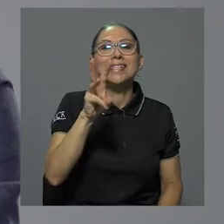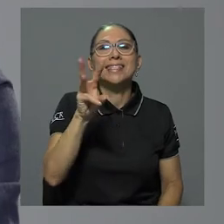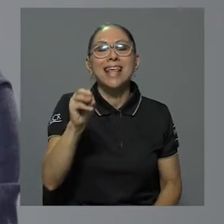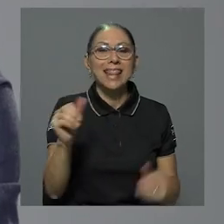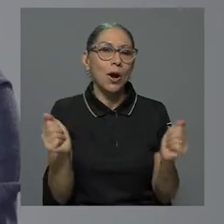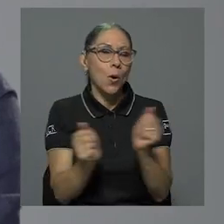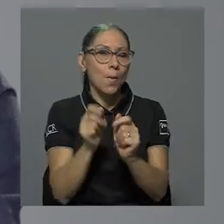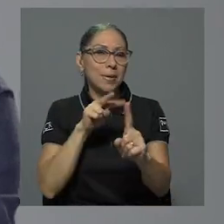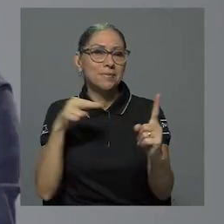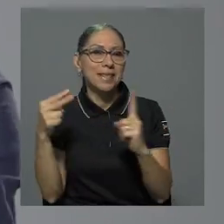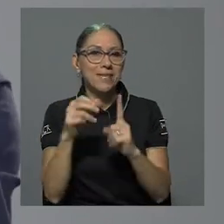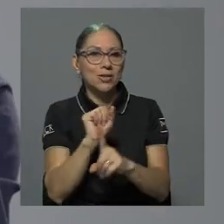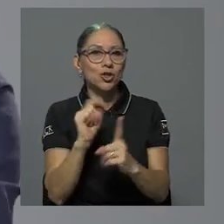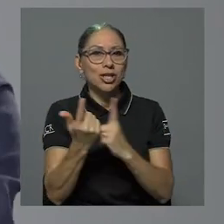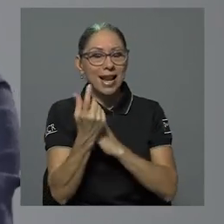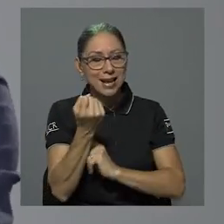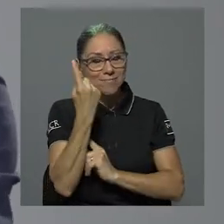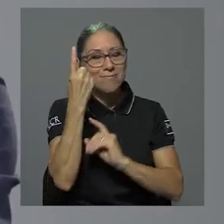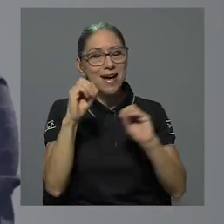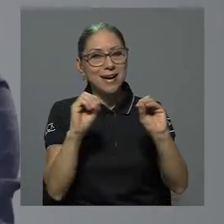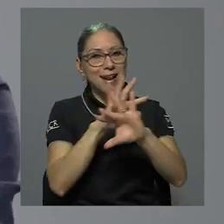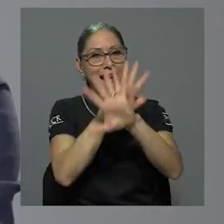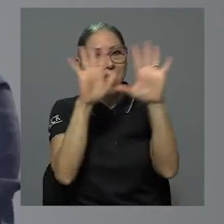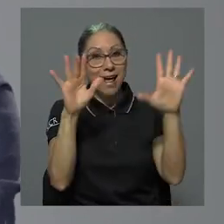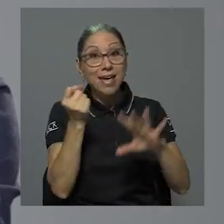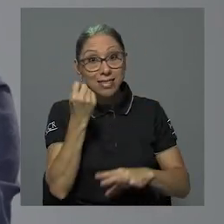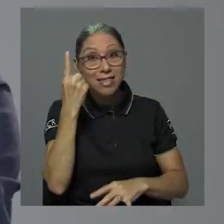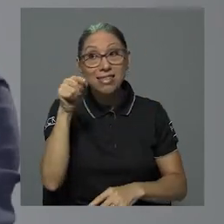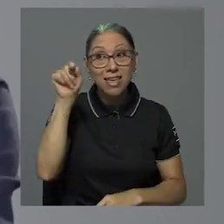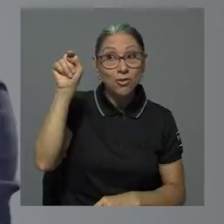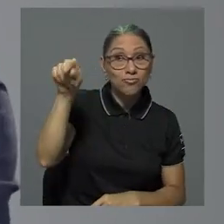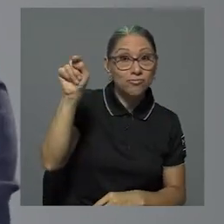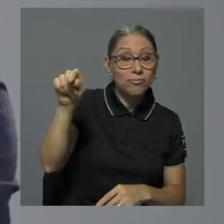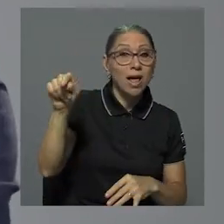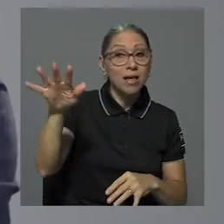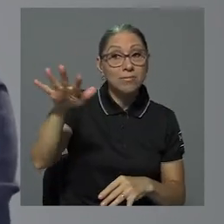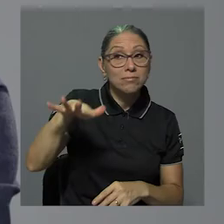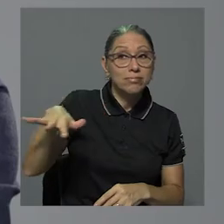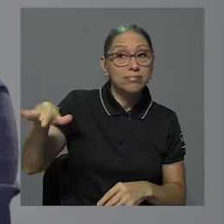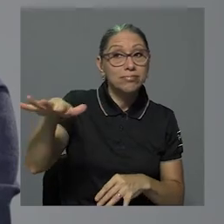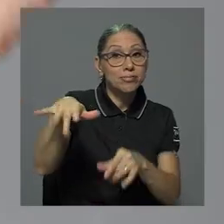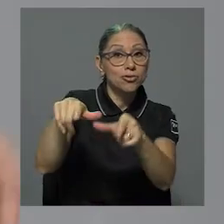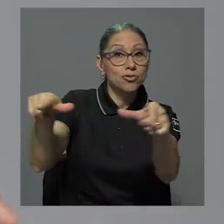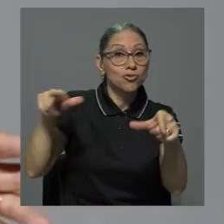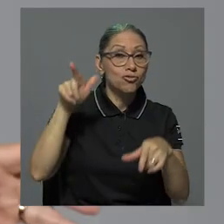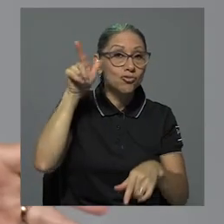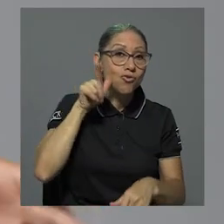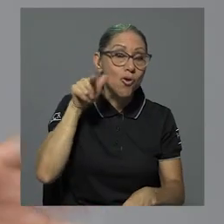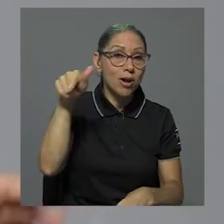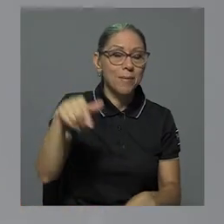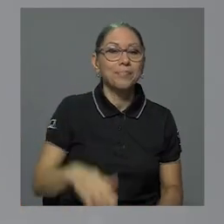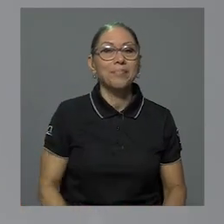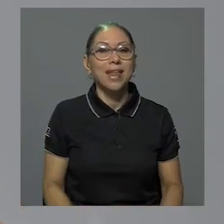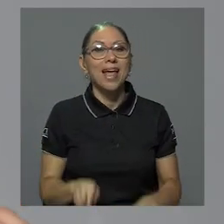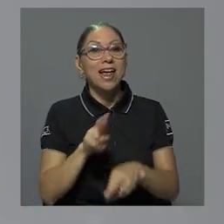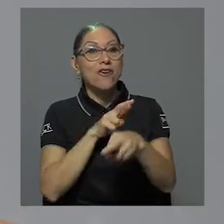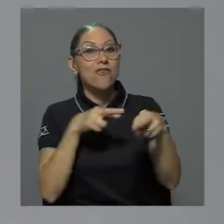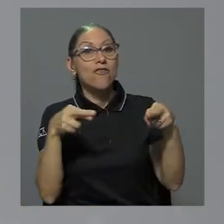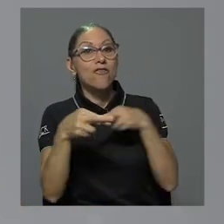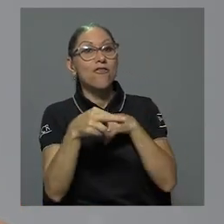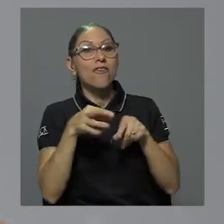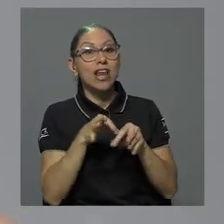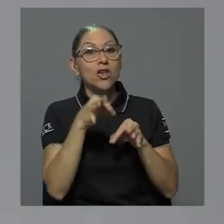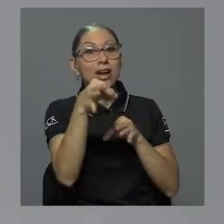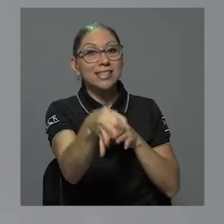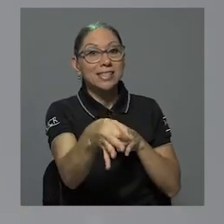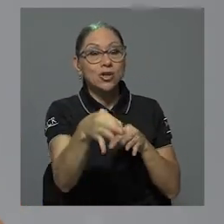clara, sobre todo entendiendo las dinámicas de la sede y de la zona donde estamos trabajando. La regionalización de la educación